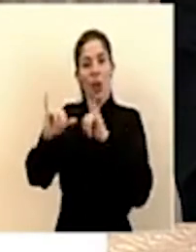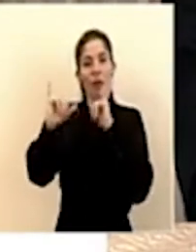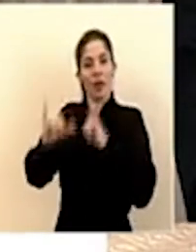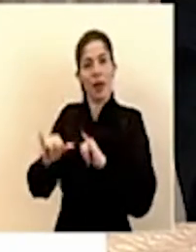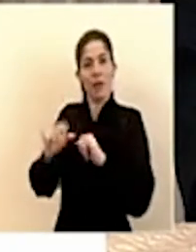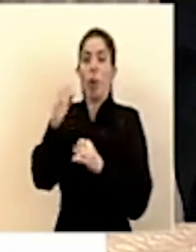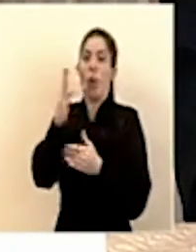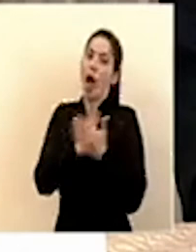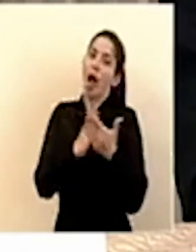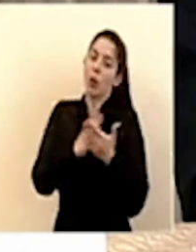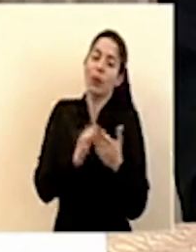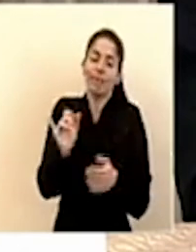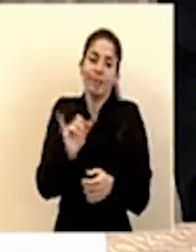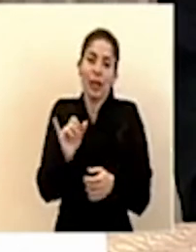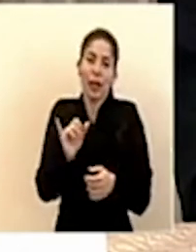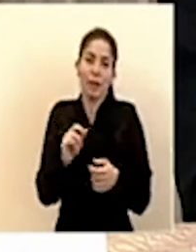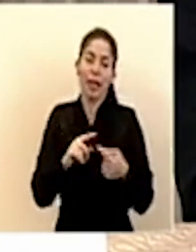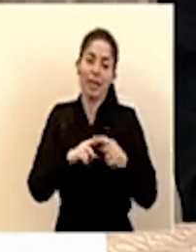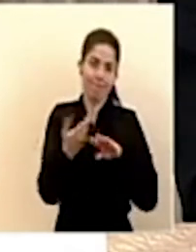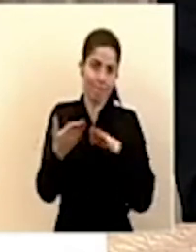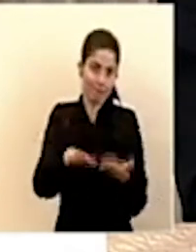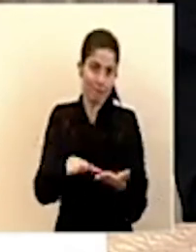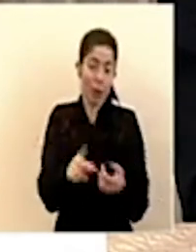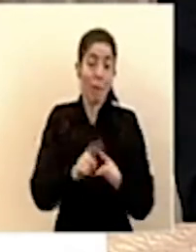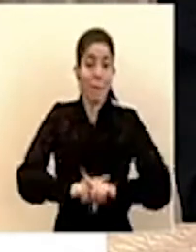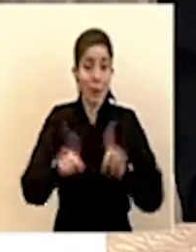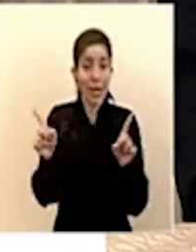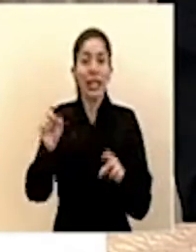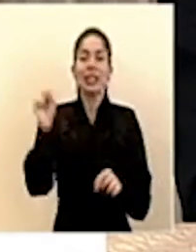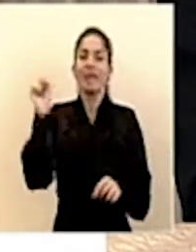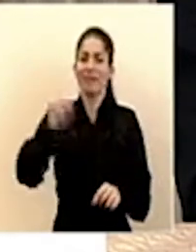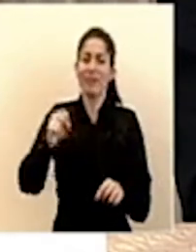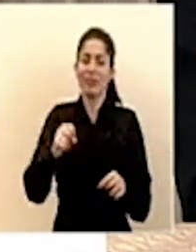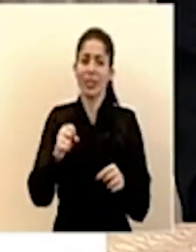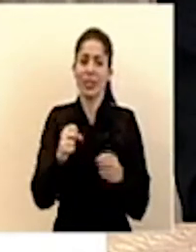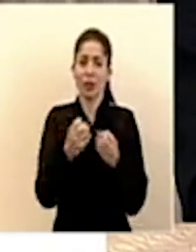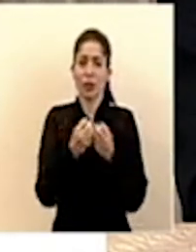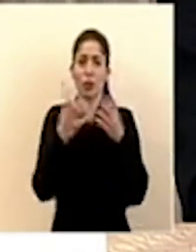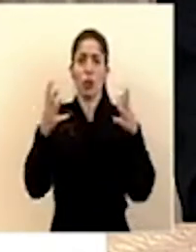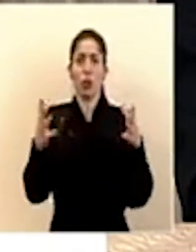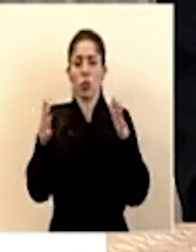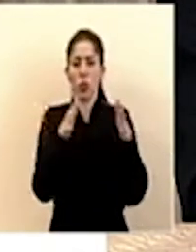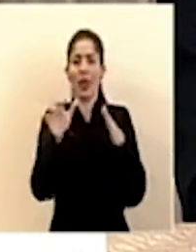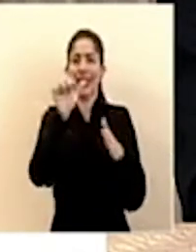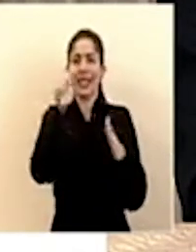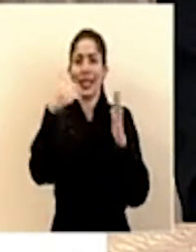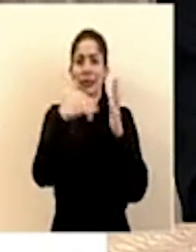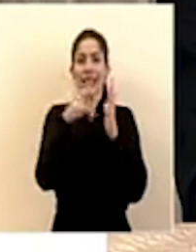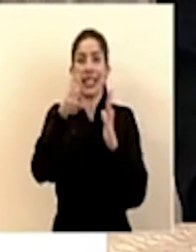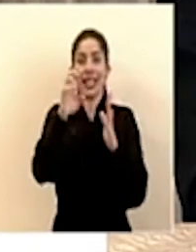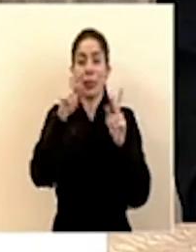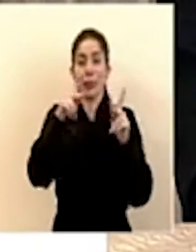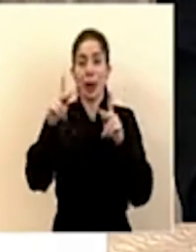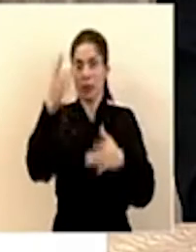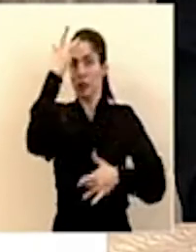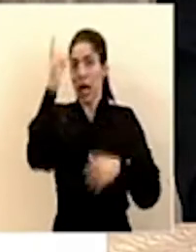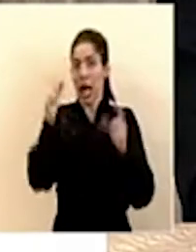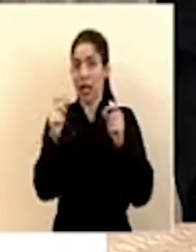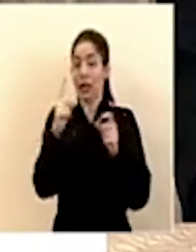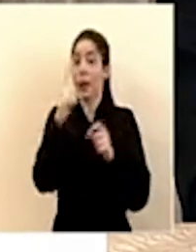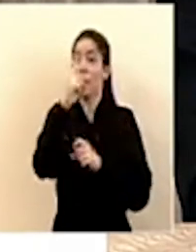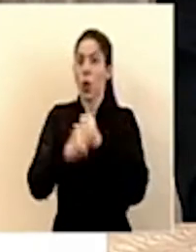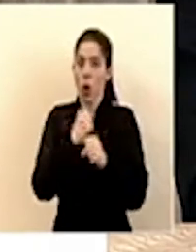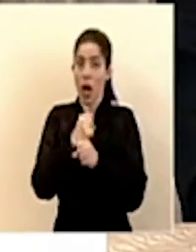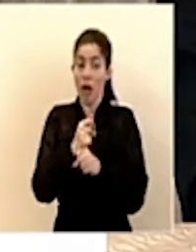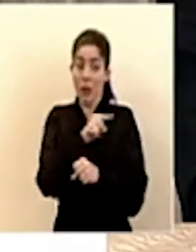algunas lamentablemente también fallecen pero si es una cantidad que se manejan 10.600 por año y son personas que